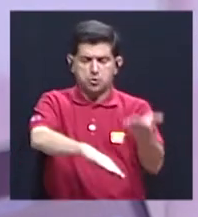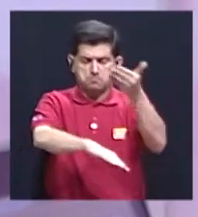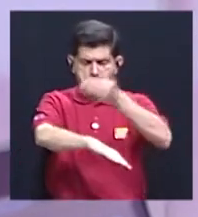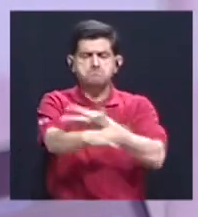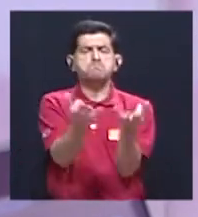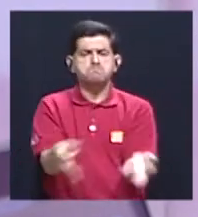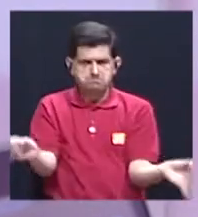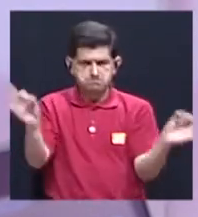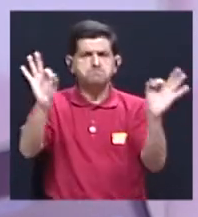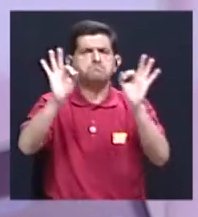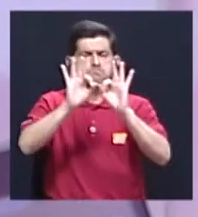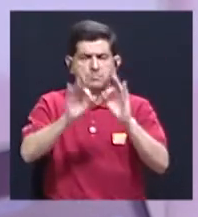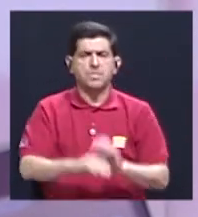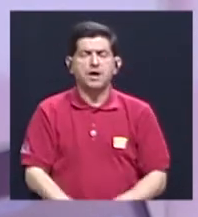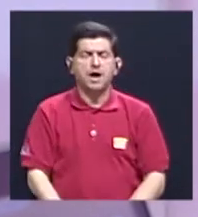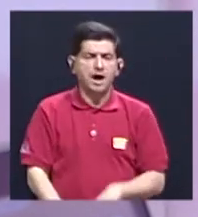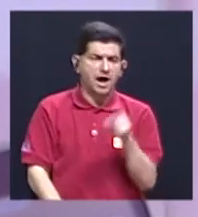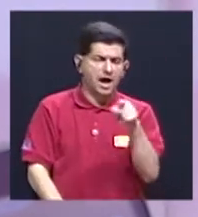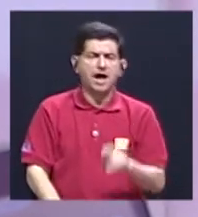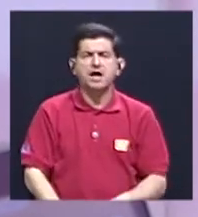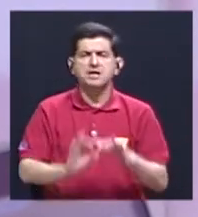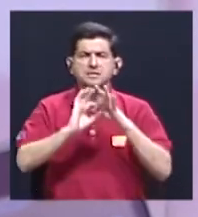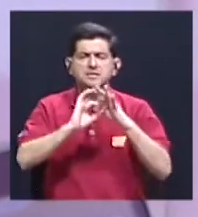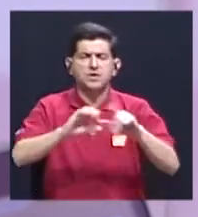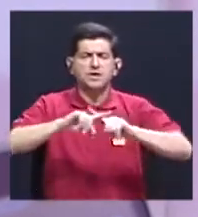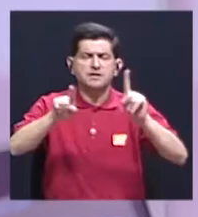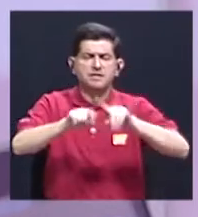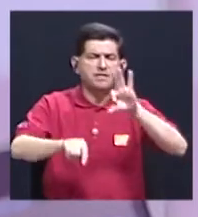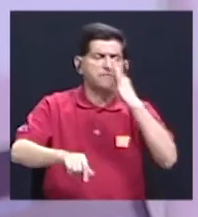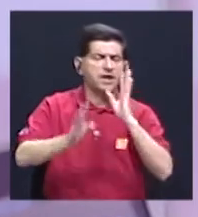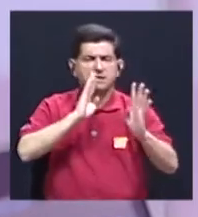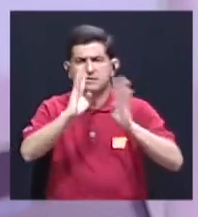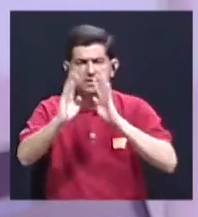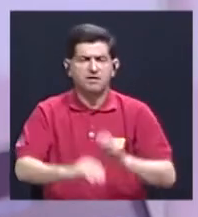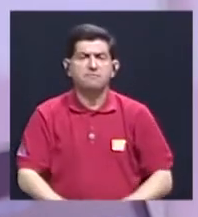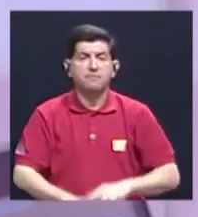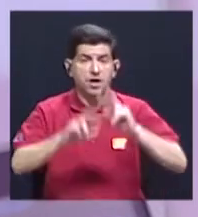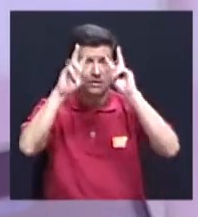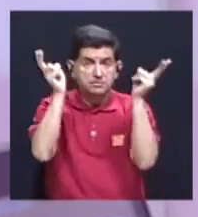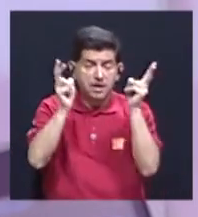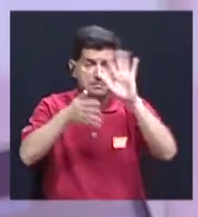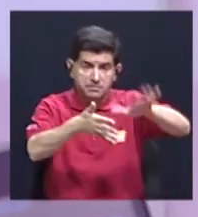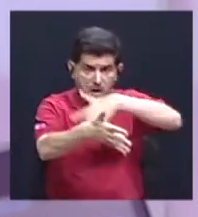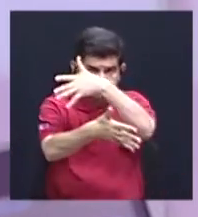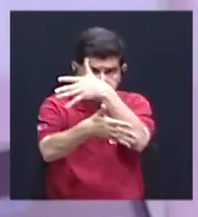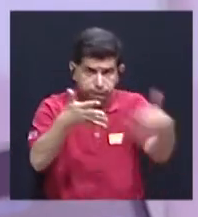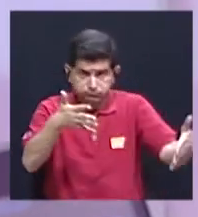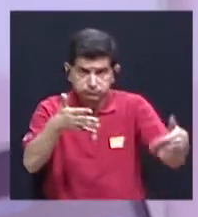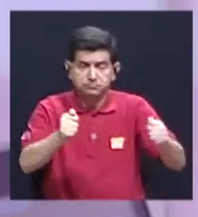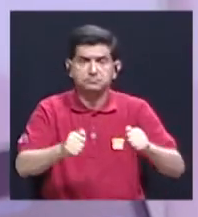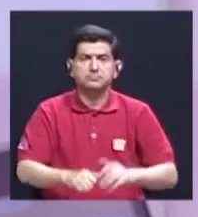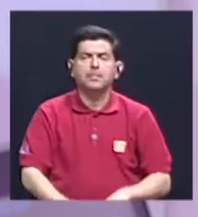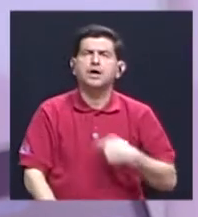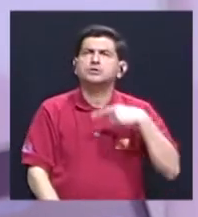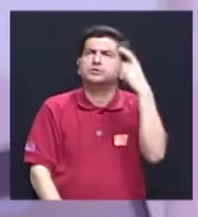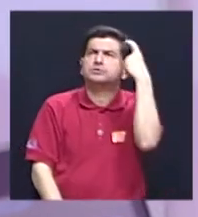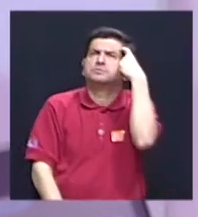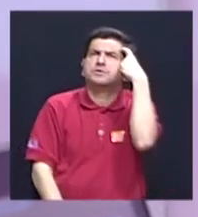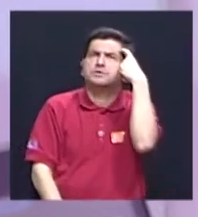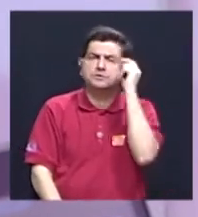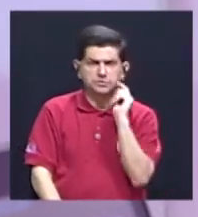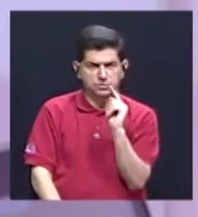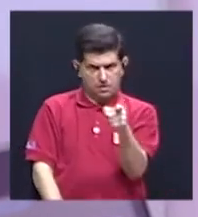importante para hablar de la sexualidad de otra forma, para colocarlo como un tema de la agenda. Pienso que eso es